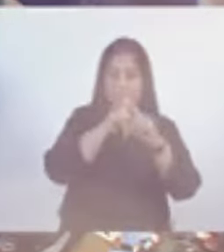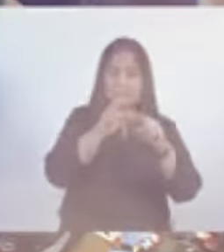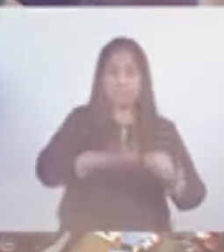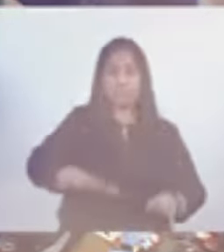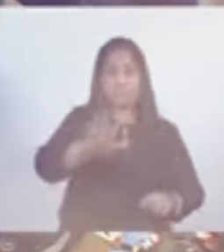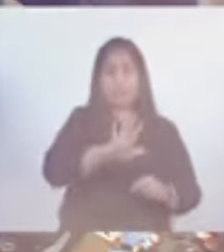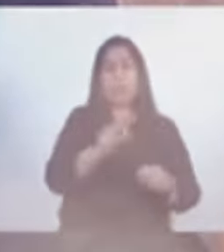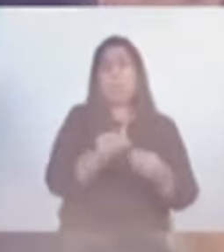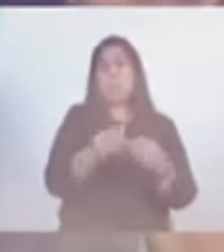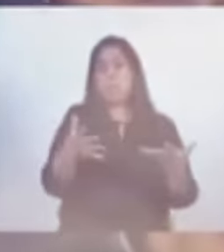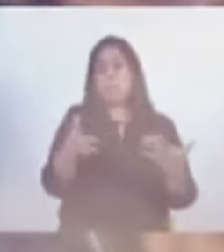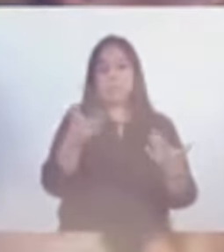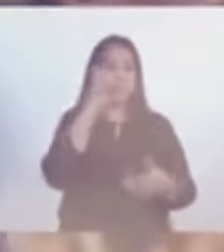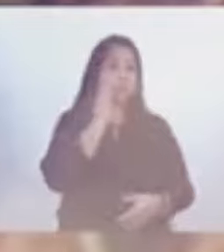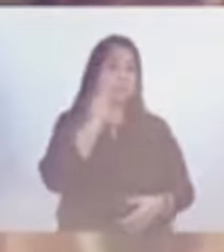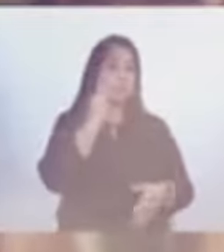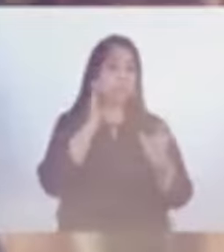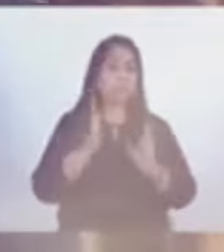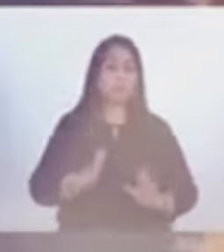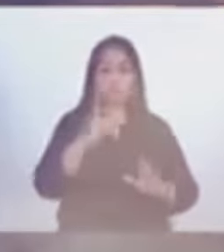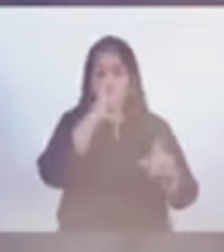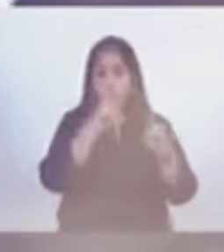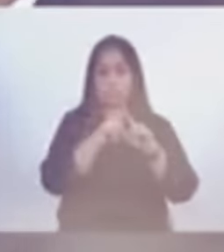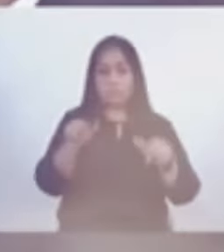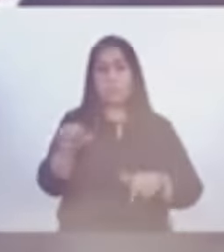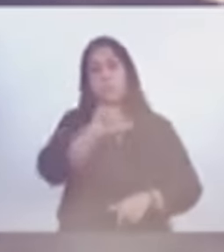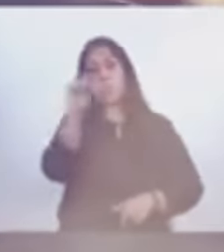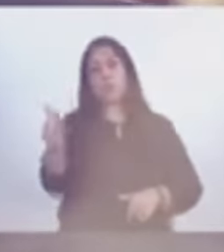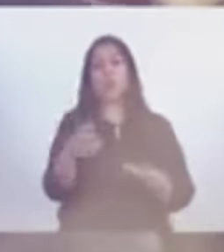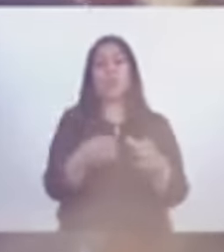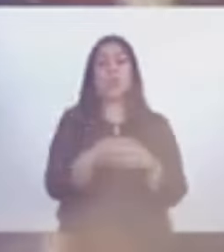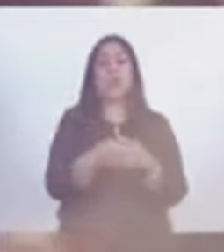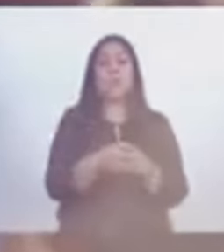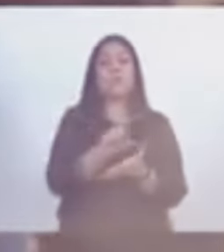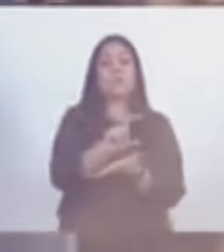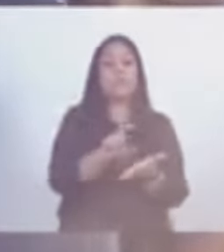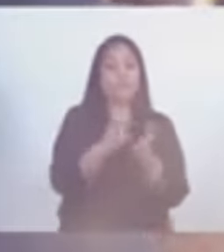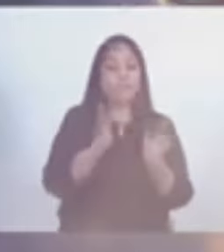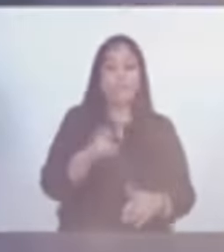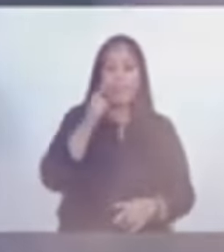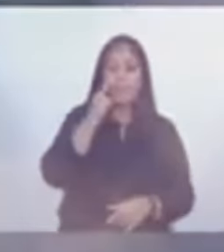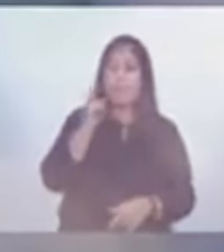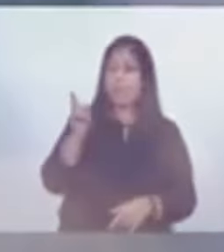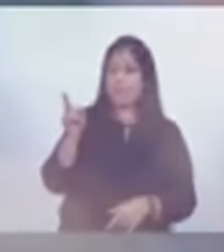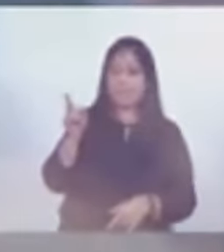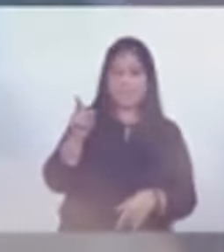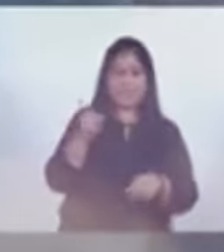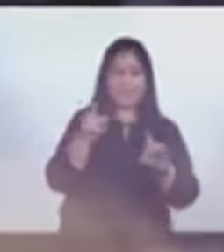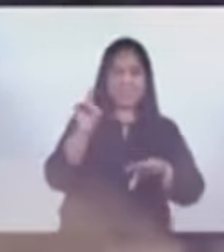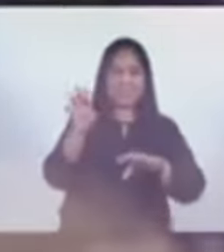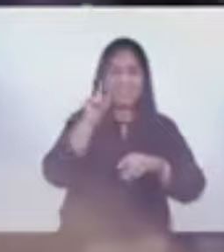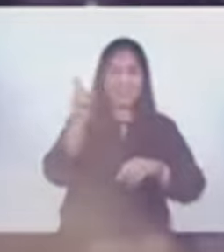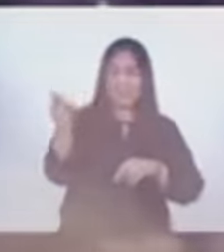grupo de expertos, y por el otro lado, una comisión ciudadana. Por aquí estaba viendo a alguna